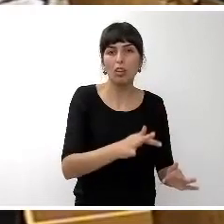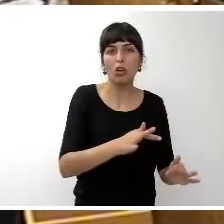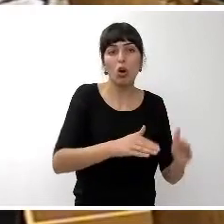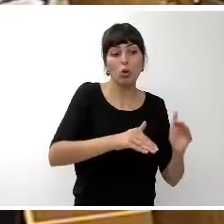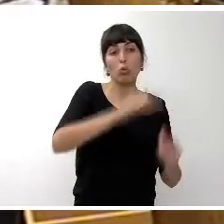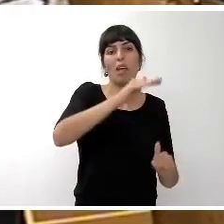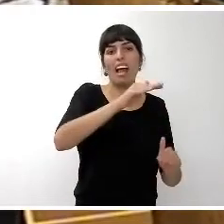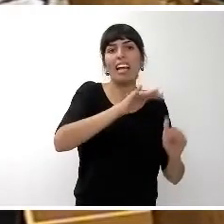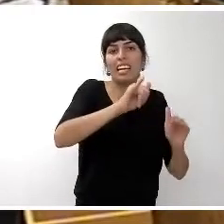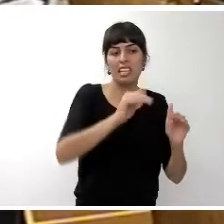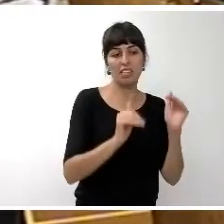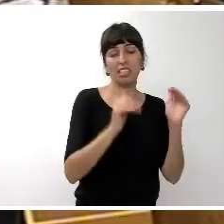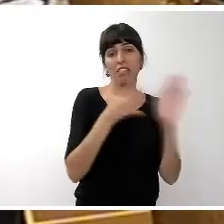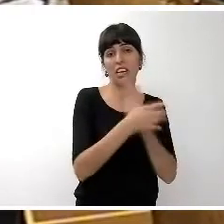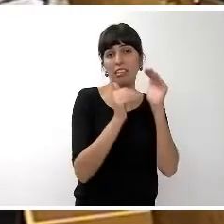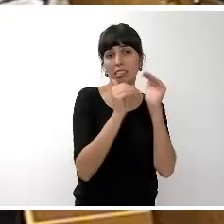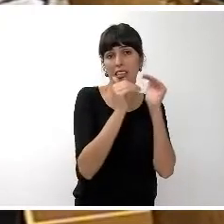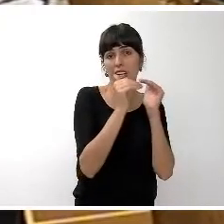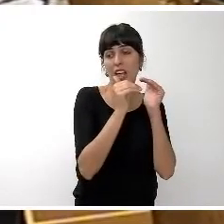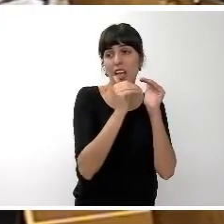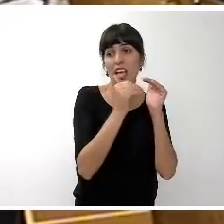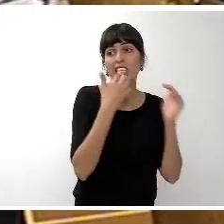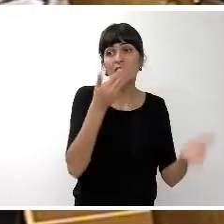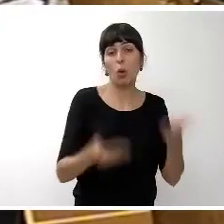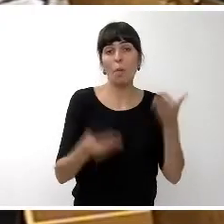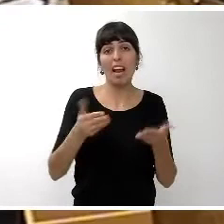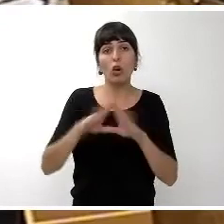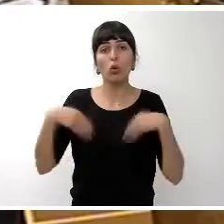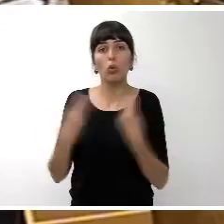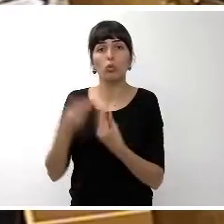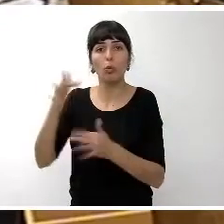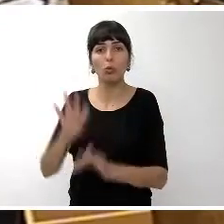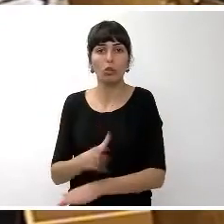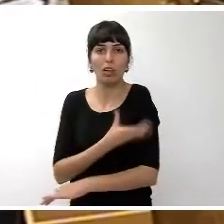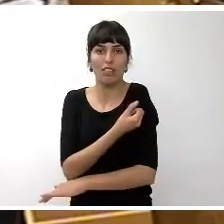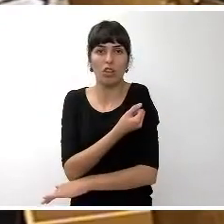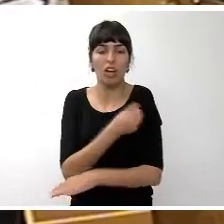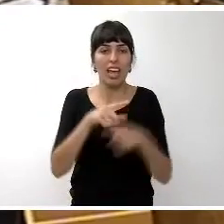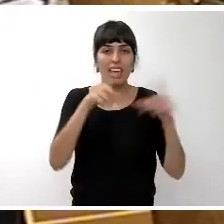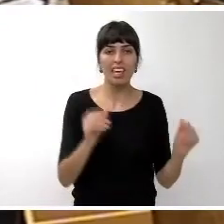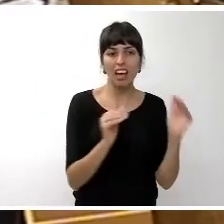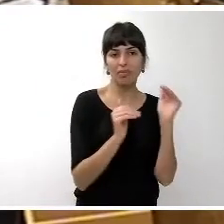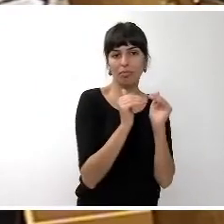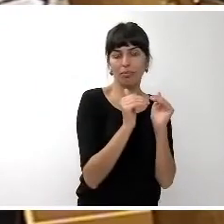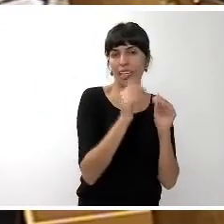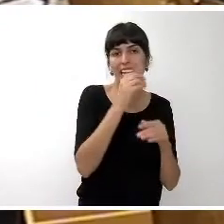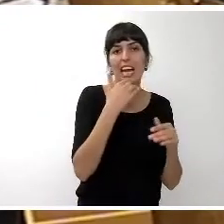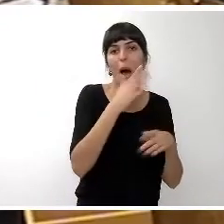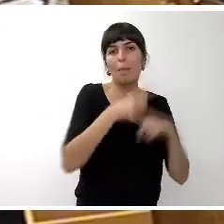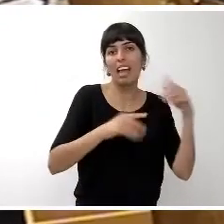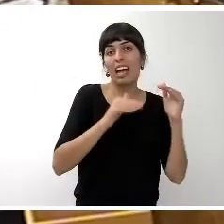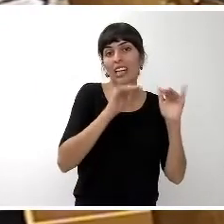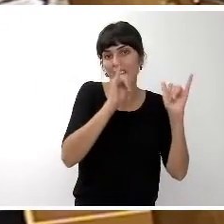décimas por debajo al aumento que recibe el conjunto de los presupuestos del cabildo miren en medio de la situación de mayor crisis